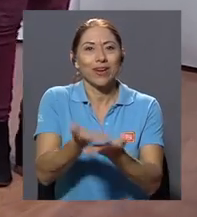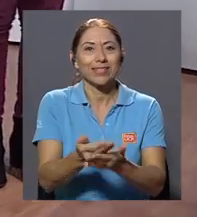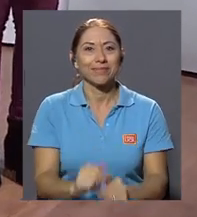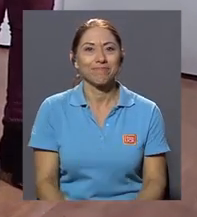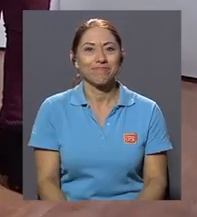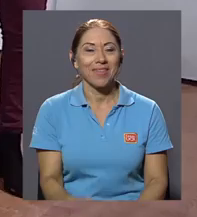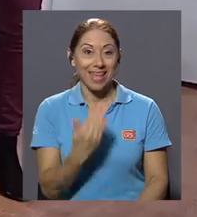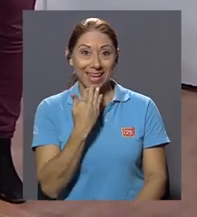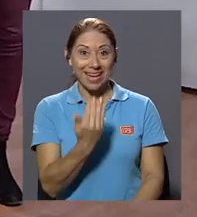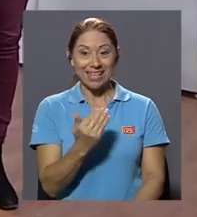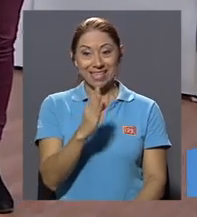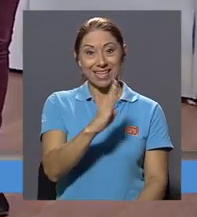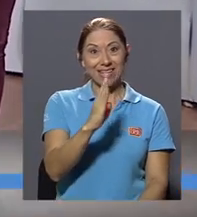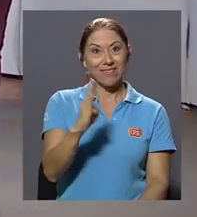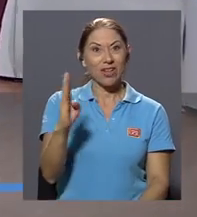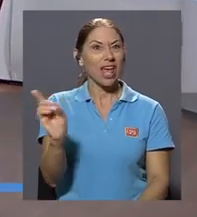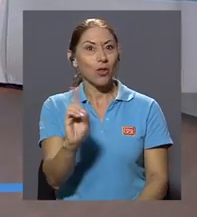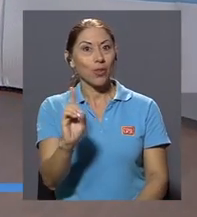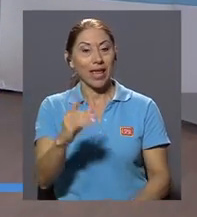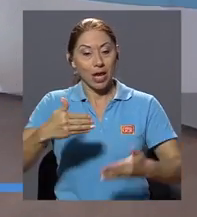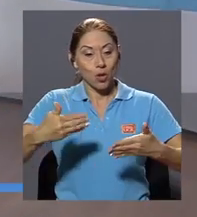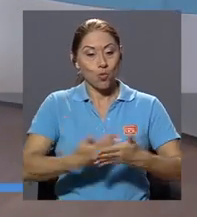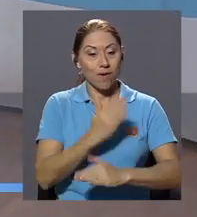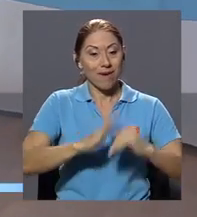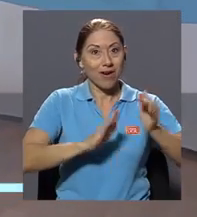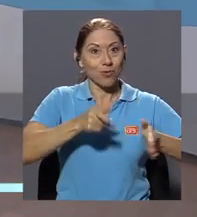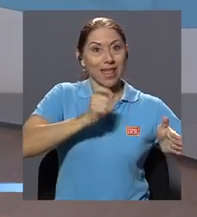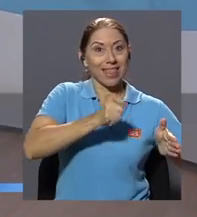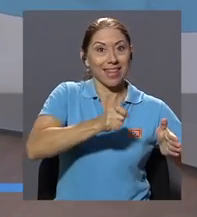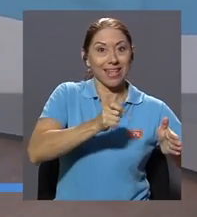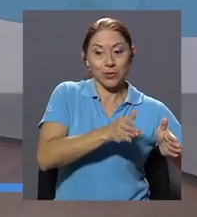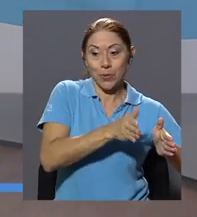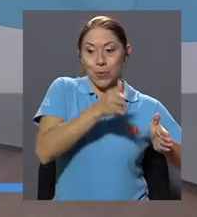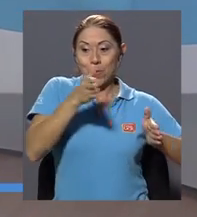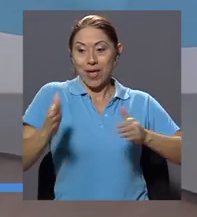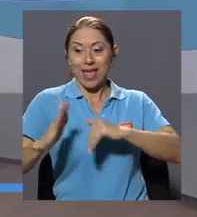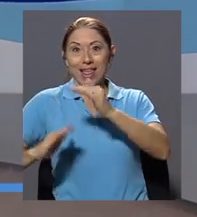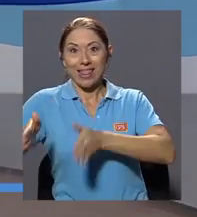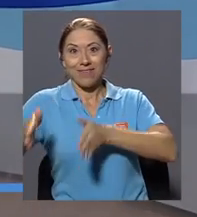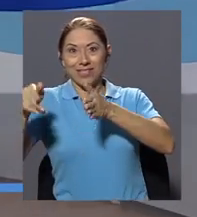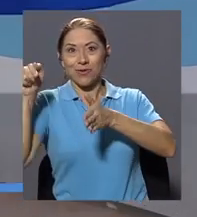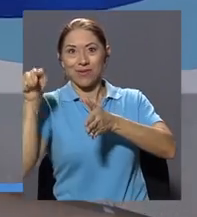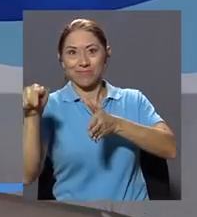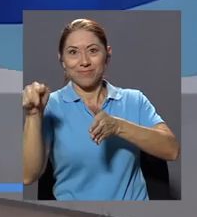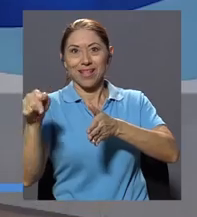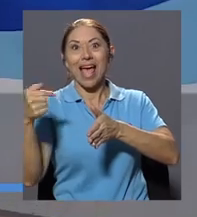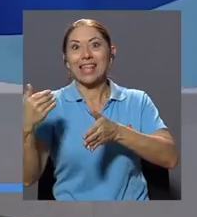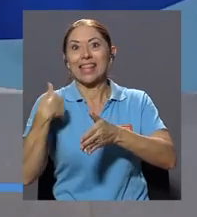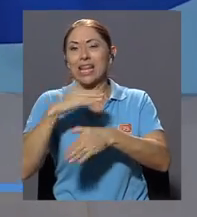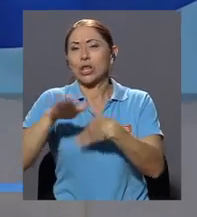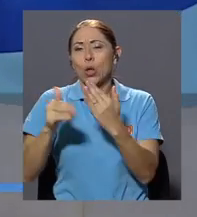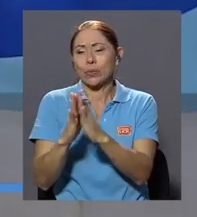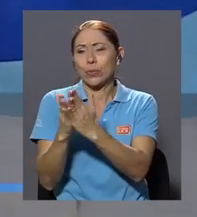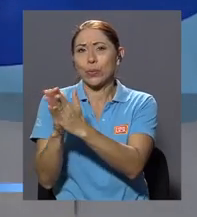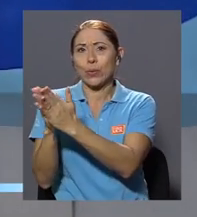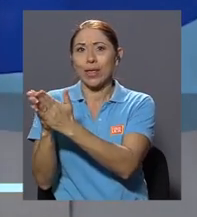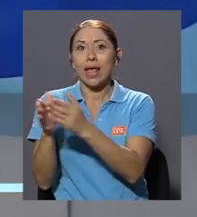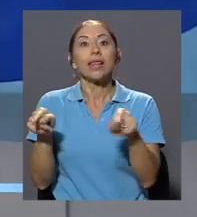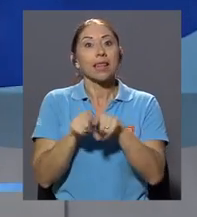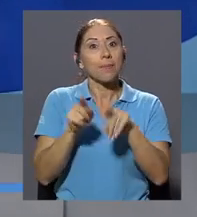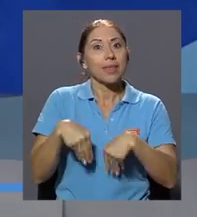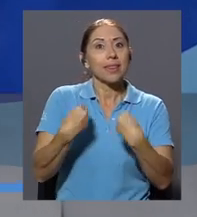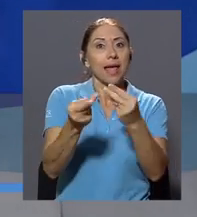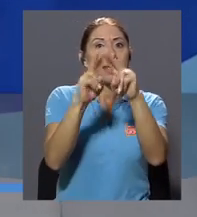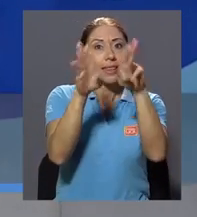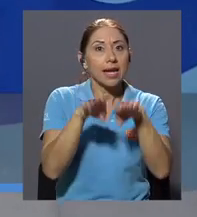Esta biblioteca se ubica en el edificio anexo a la nueva Facultad de Derecho y da acceso a todas las colecciones que guarda. También ofrece servicios de